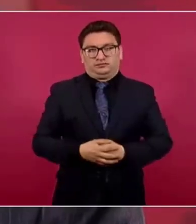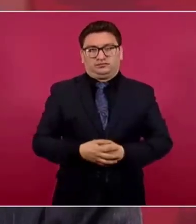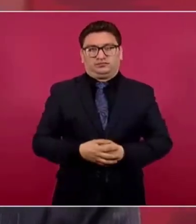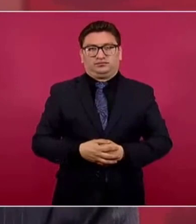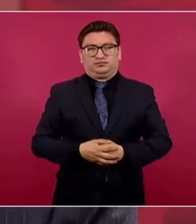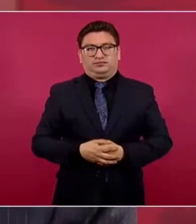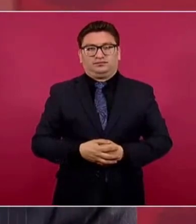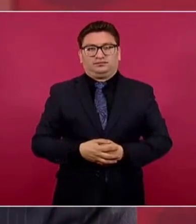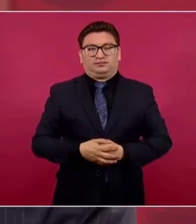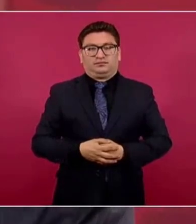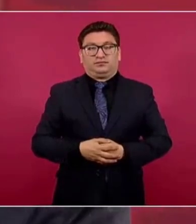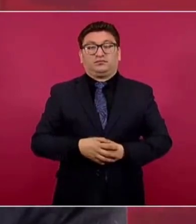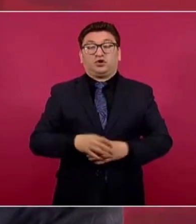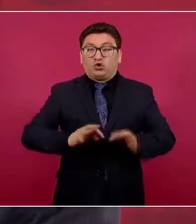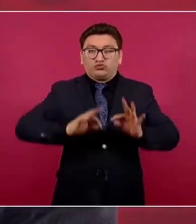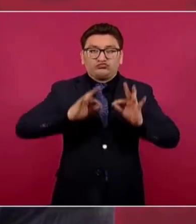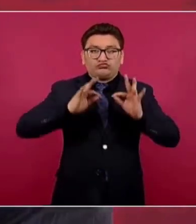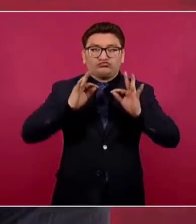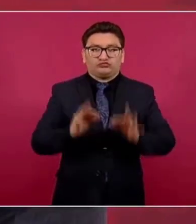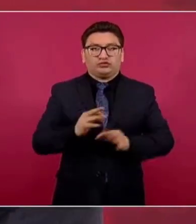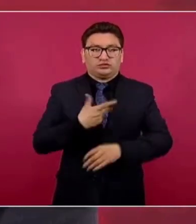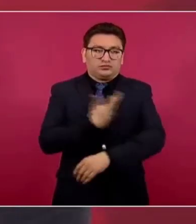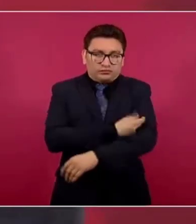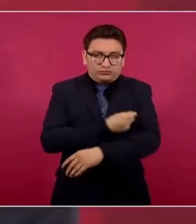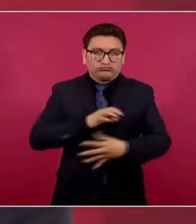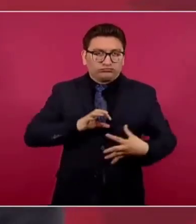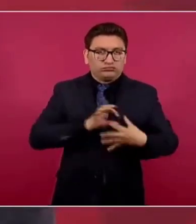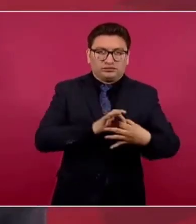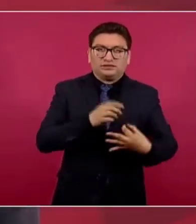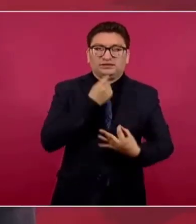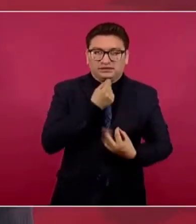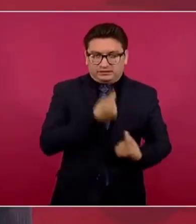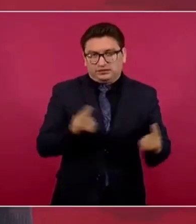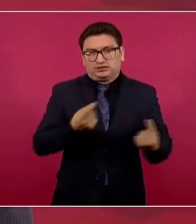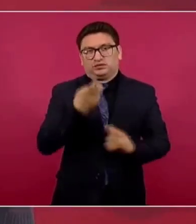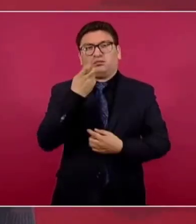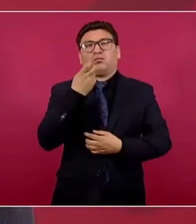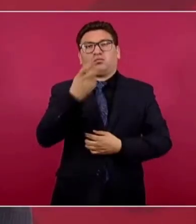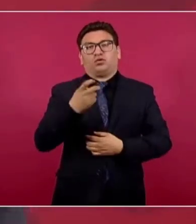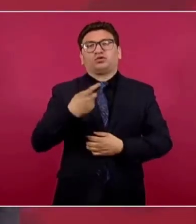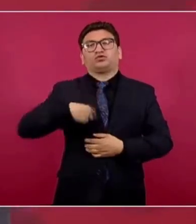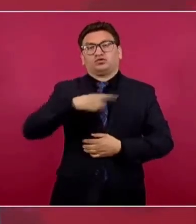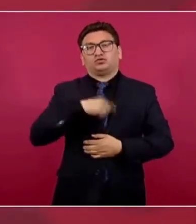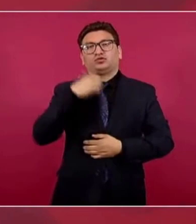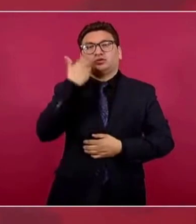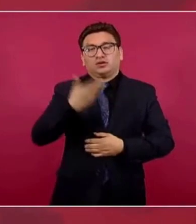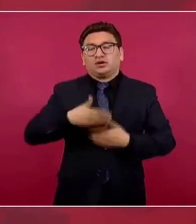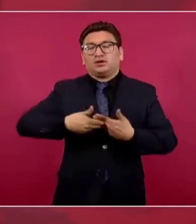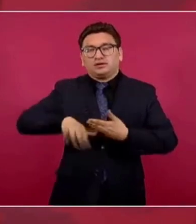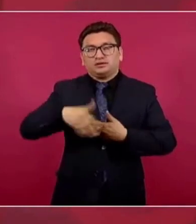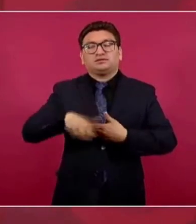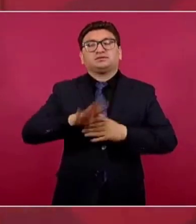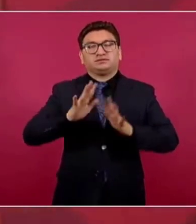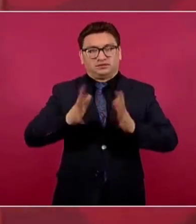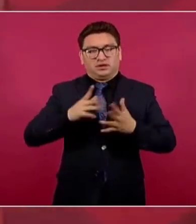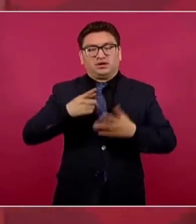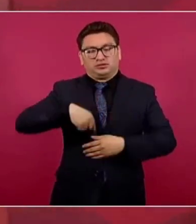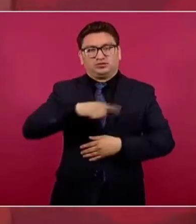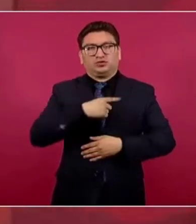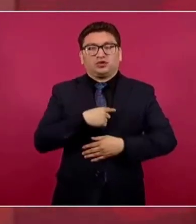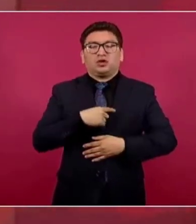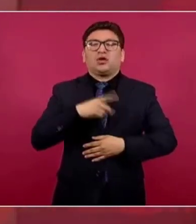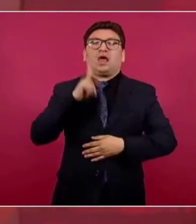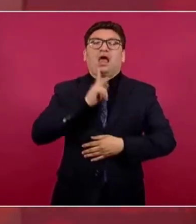adecuadas. Entonces, eso es lo que tratamos. Ya en estos días vamos a